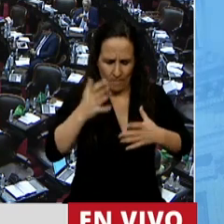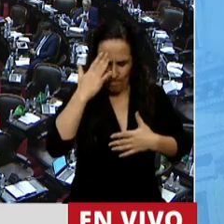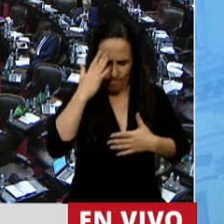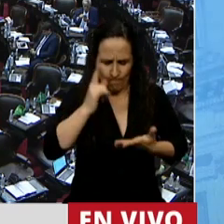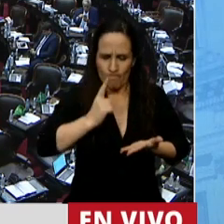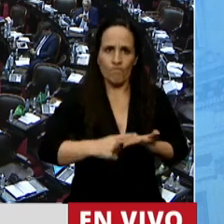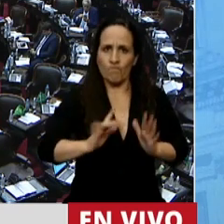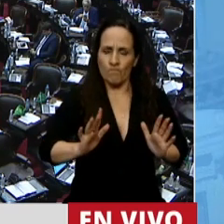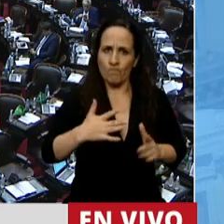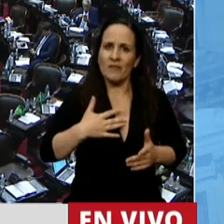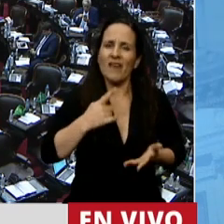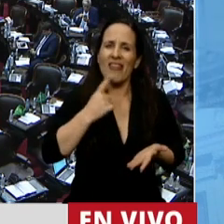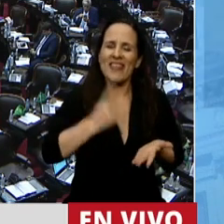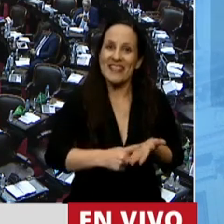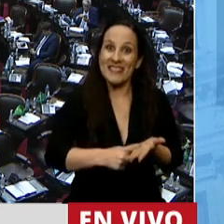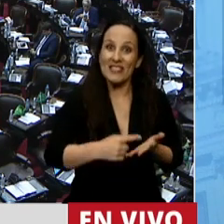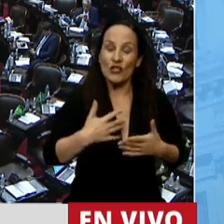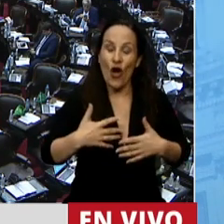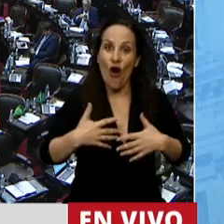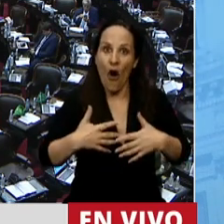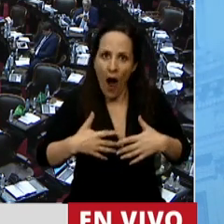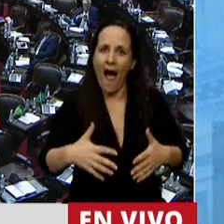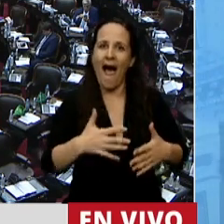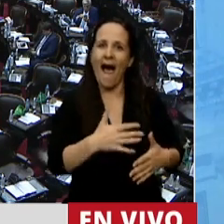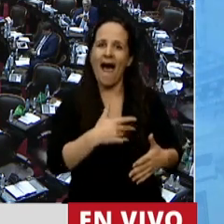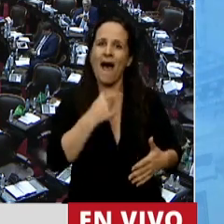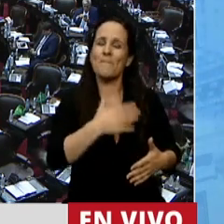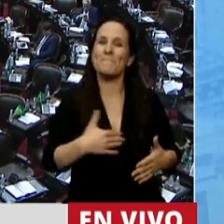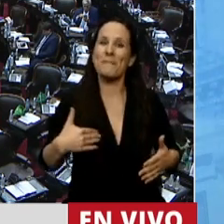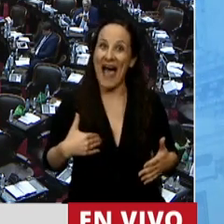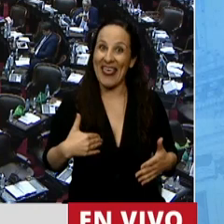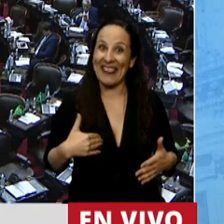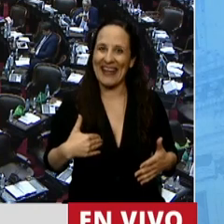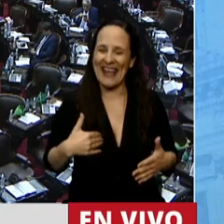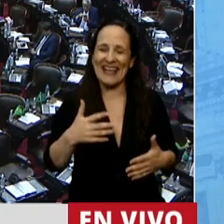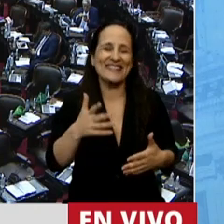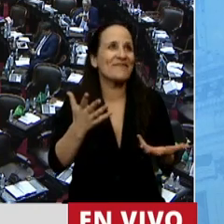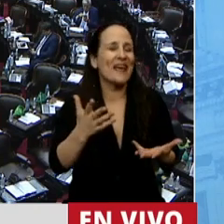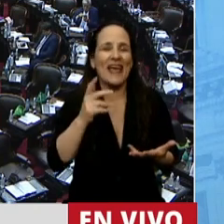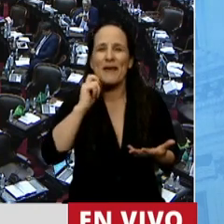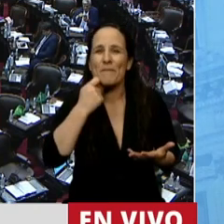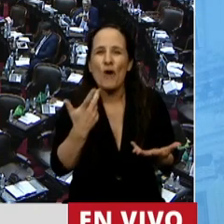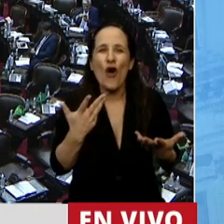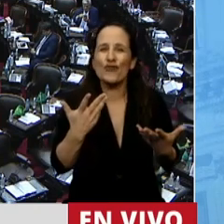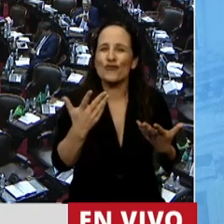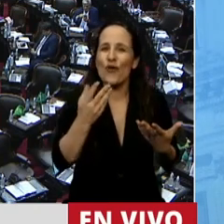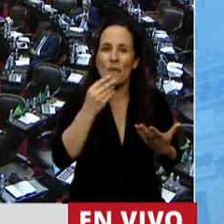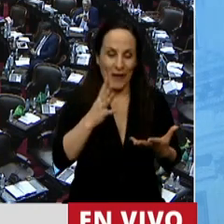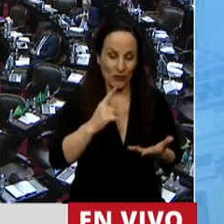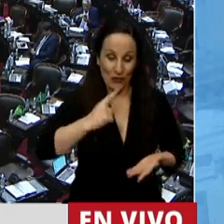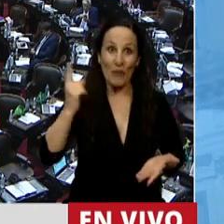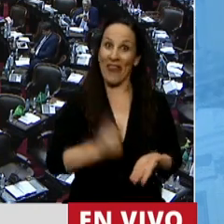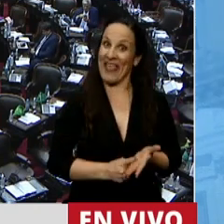porque cuando uno decide maternar, que es algo hermoso y maravilloso, cuando así lo decide,